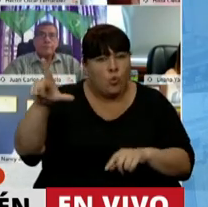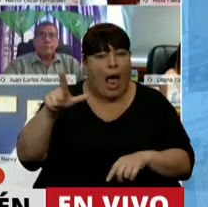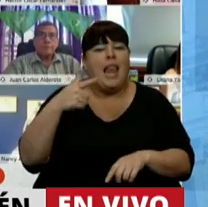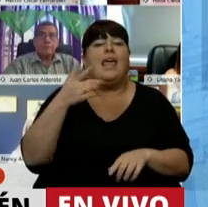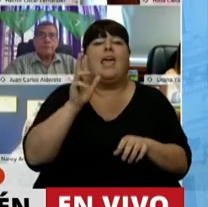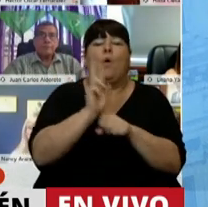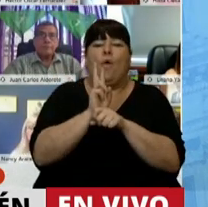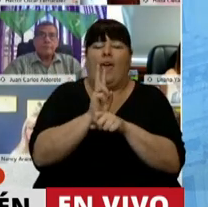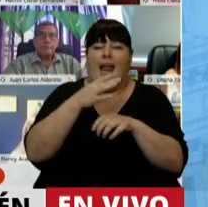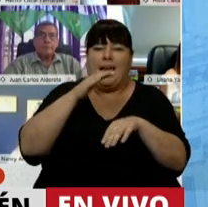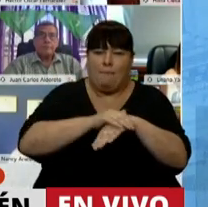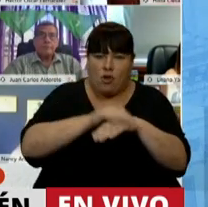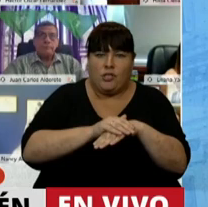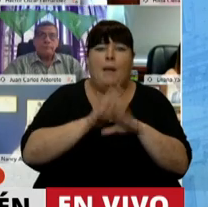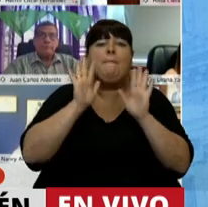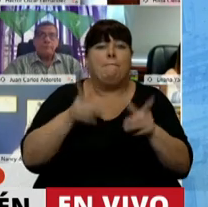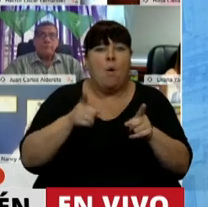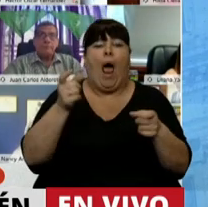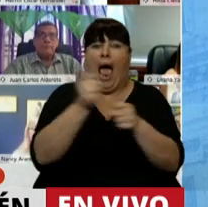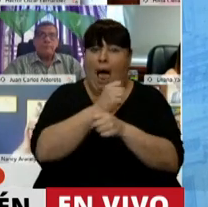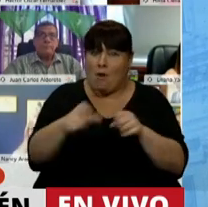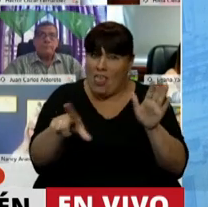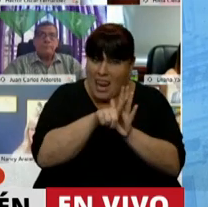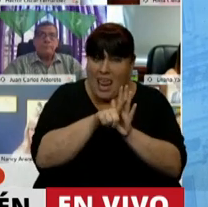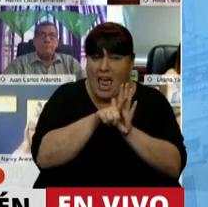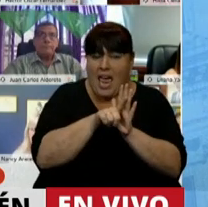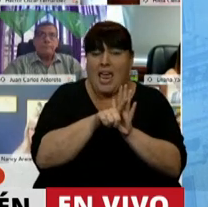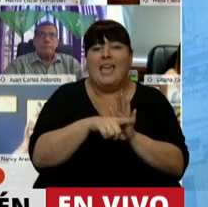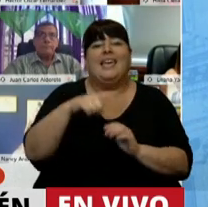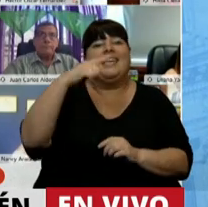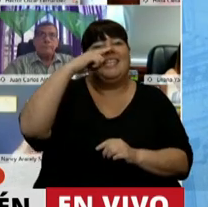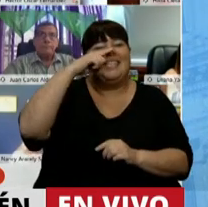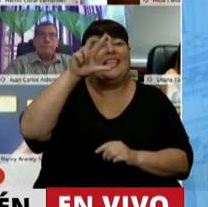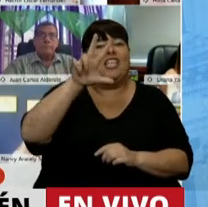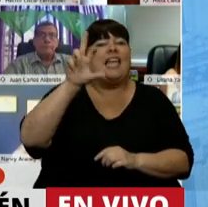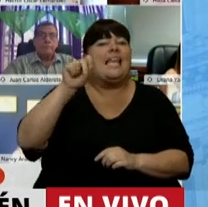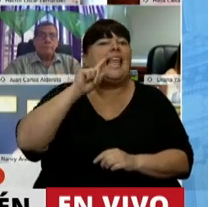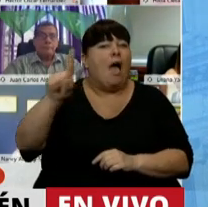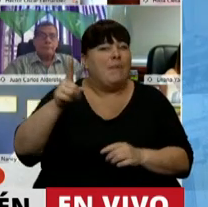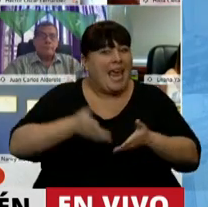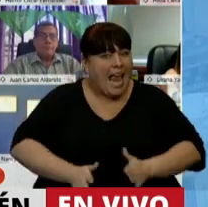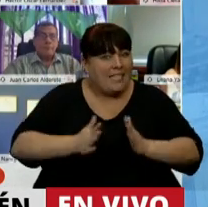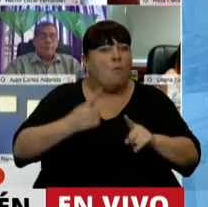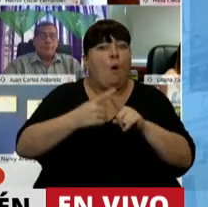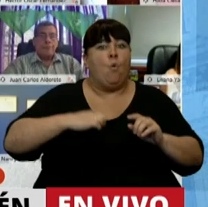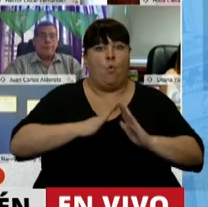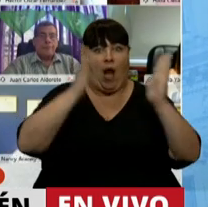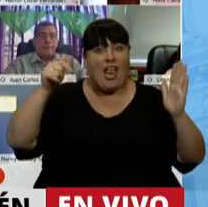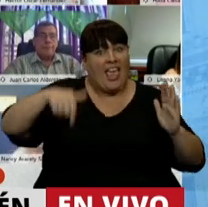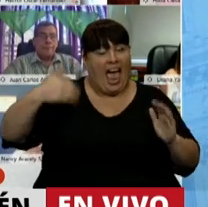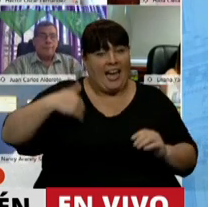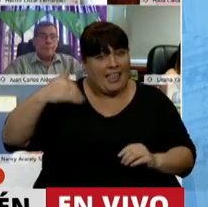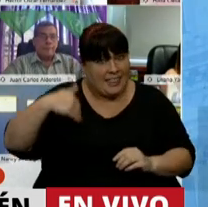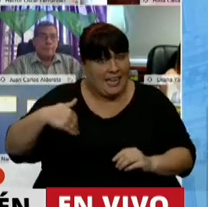Responsable. Pero aún con la sanción de esta ley, de los 730.000 nacimientos por año que hay en nuestro